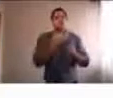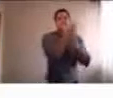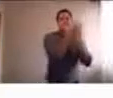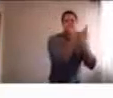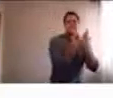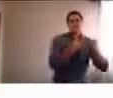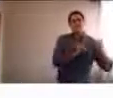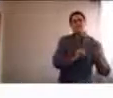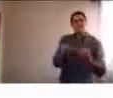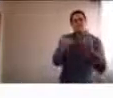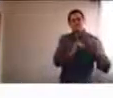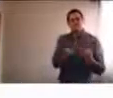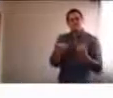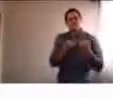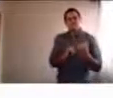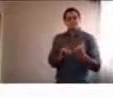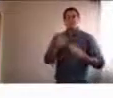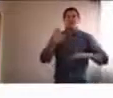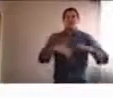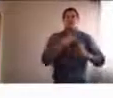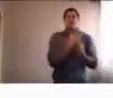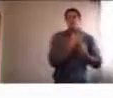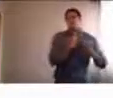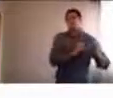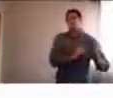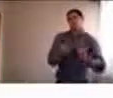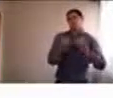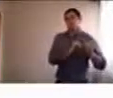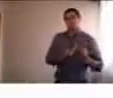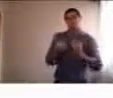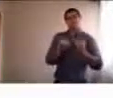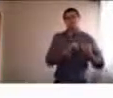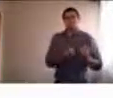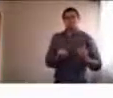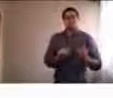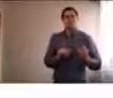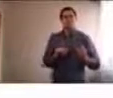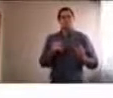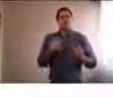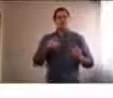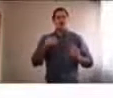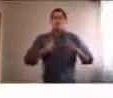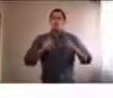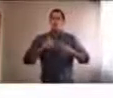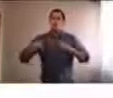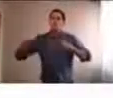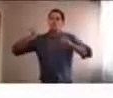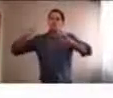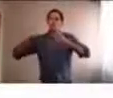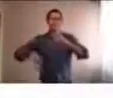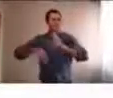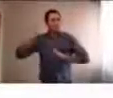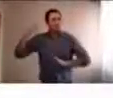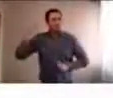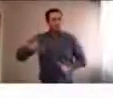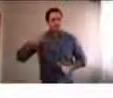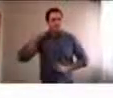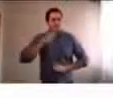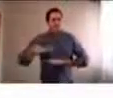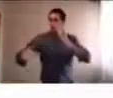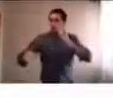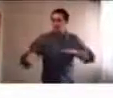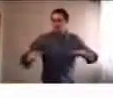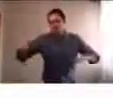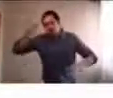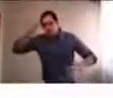intentando dar de esta forma distinta, que es por teleconferencia o virtual. Porque se empezaron a